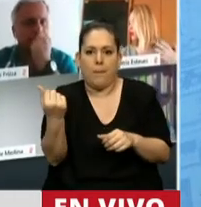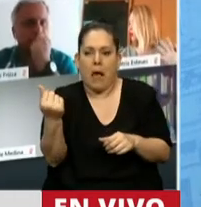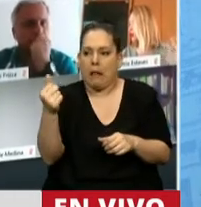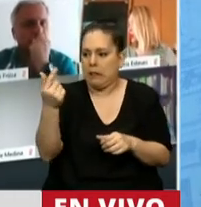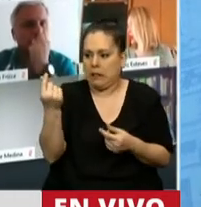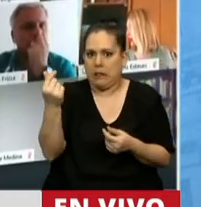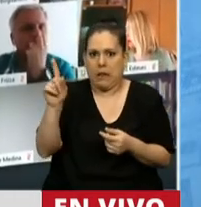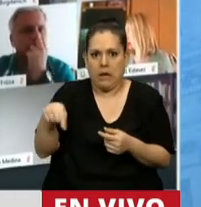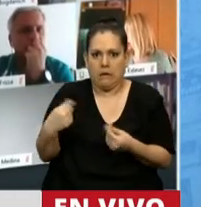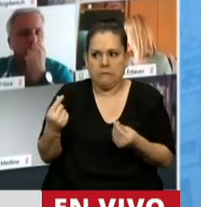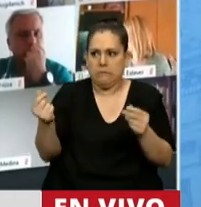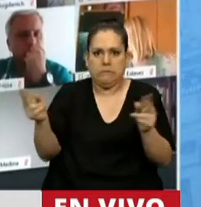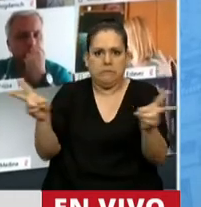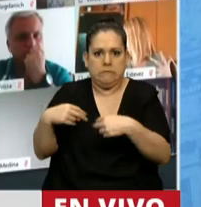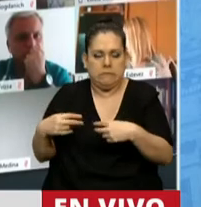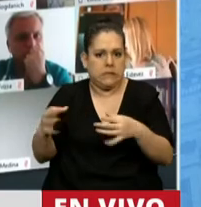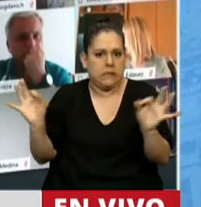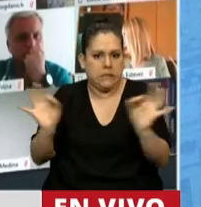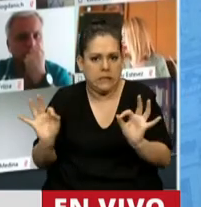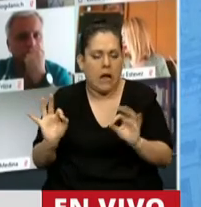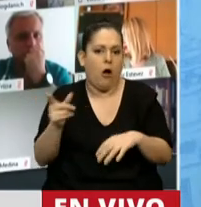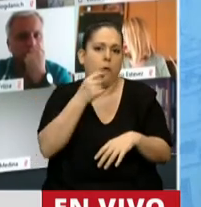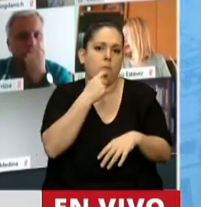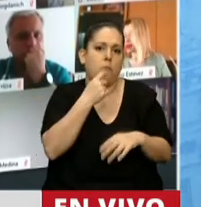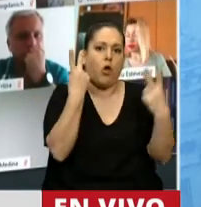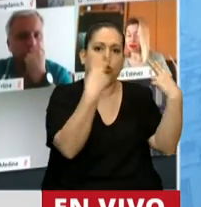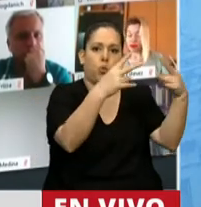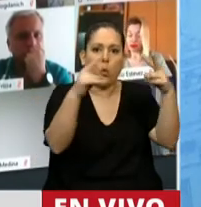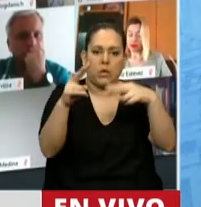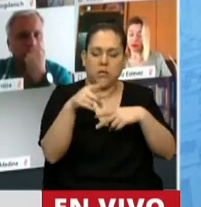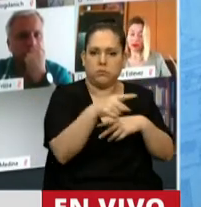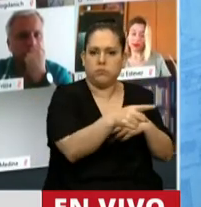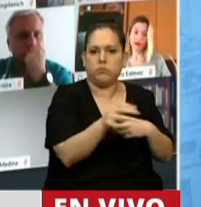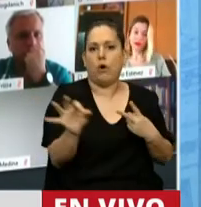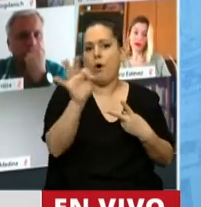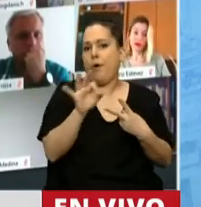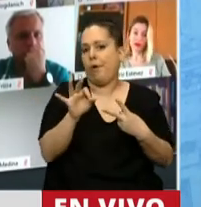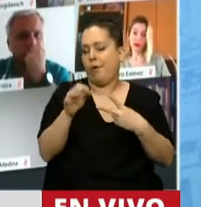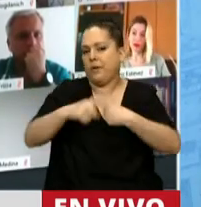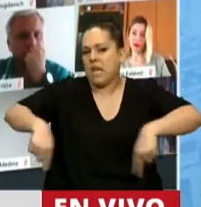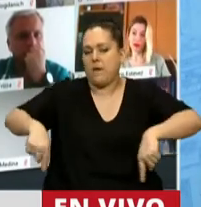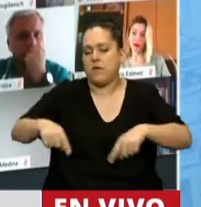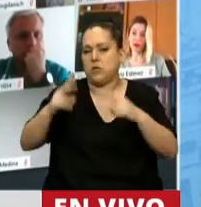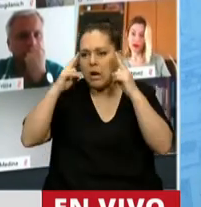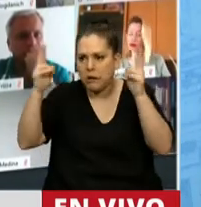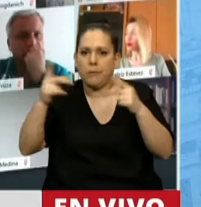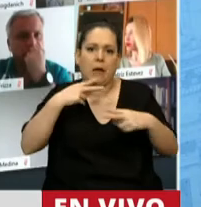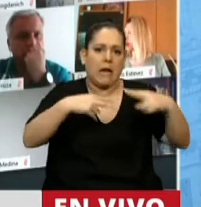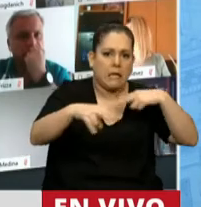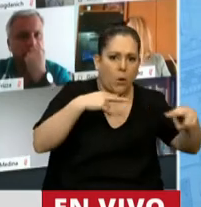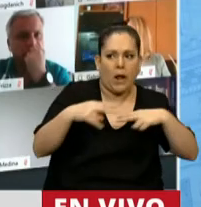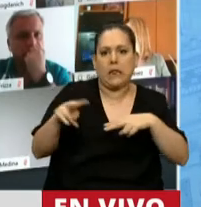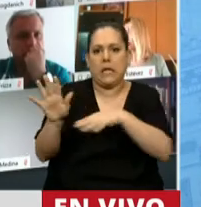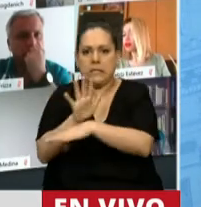En algunos casos con facturación igual a cero, como en el caso del turismo, los servicios recreativos en general, los cines, los restaurantes,